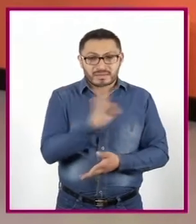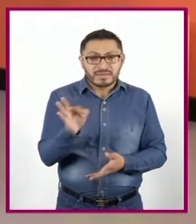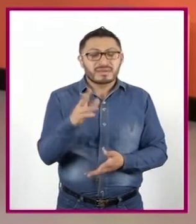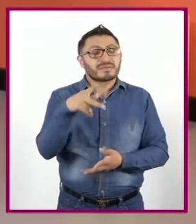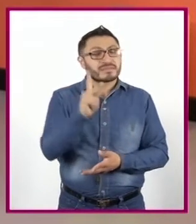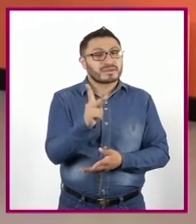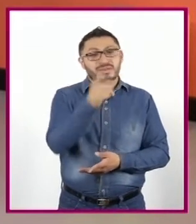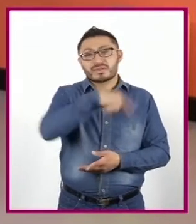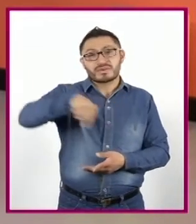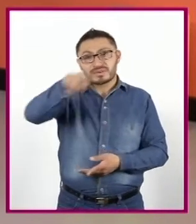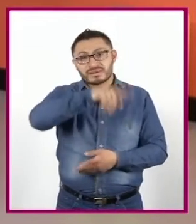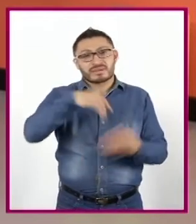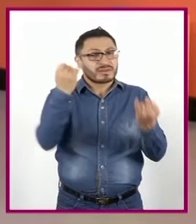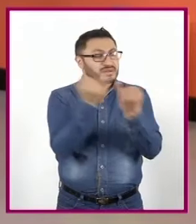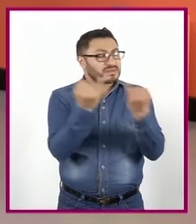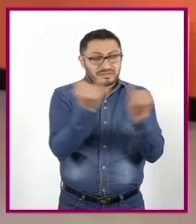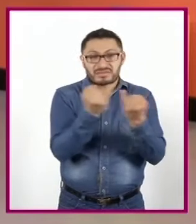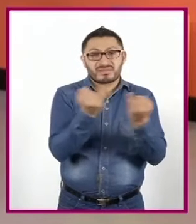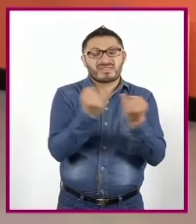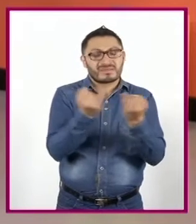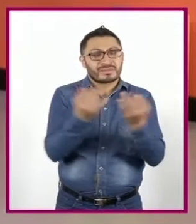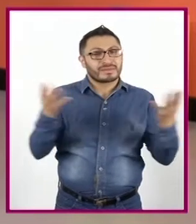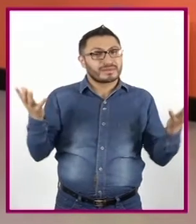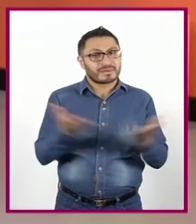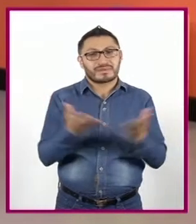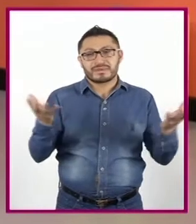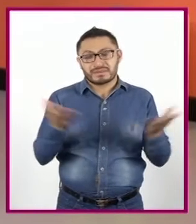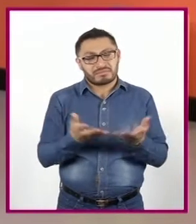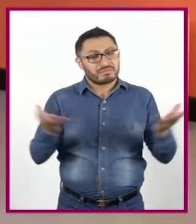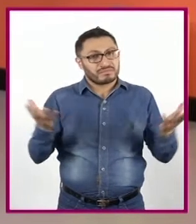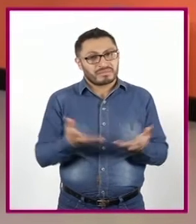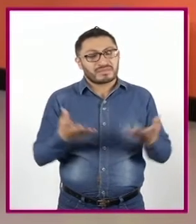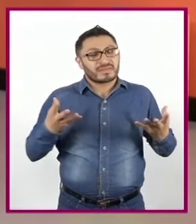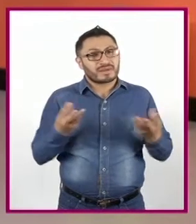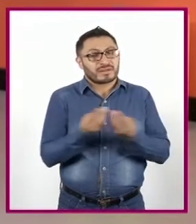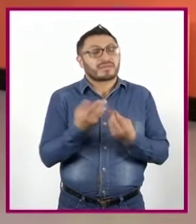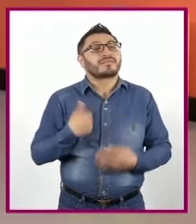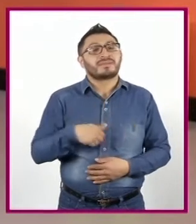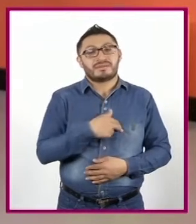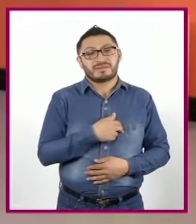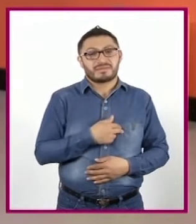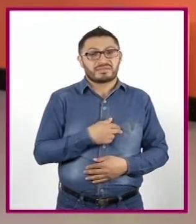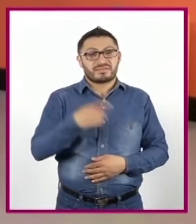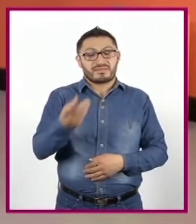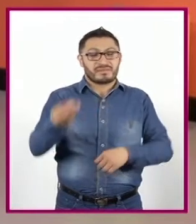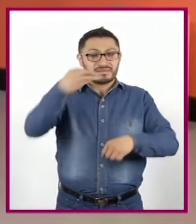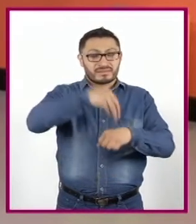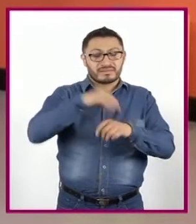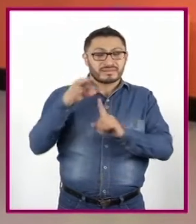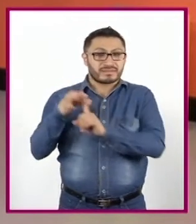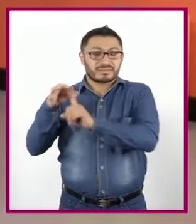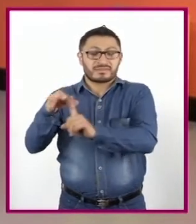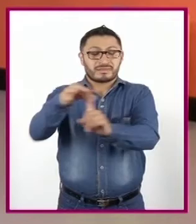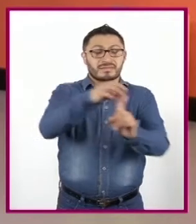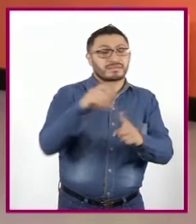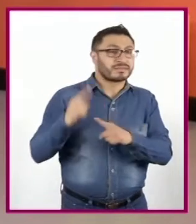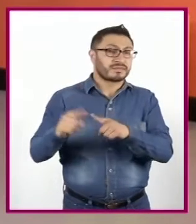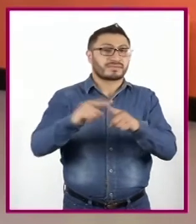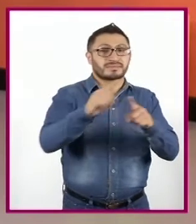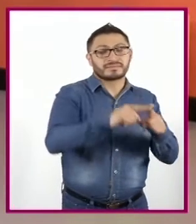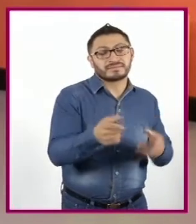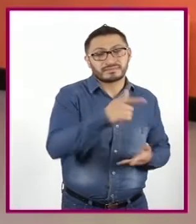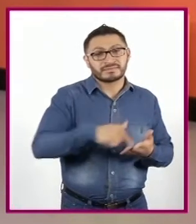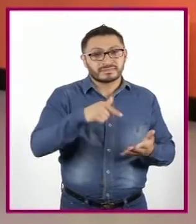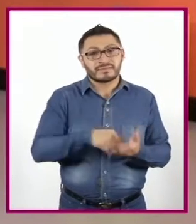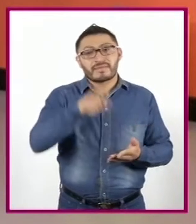Ustedes también en casa Realícenlo con nosotros Te colocaremos en diversos escenarios Y